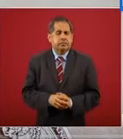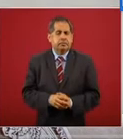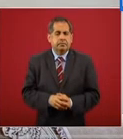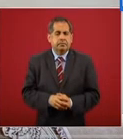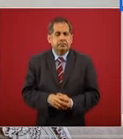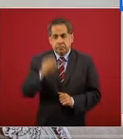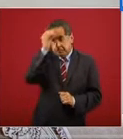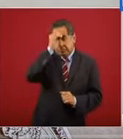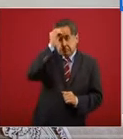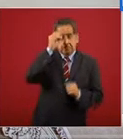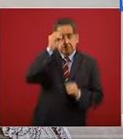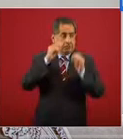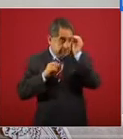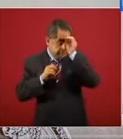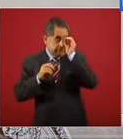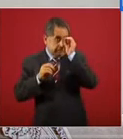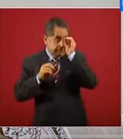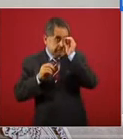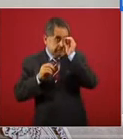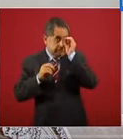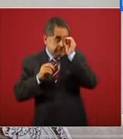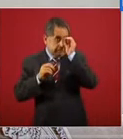opinamos y